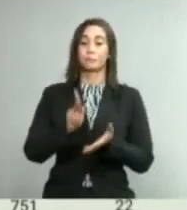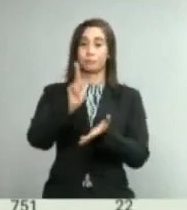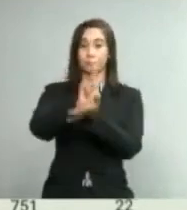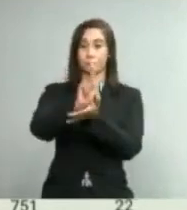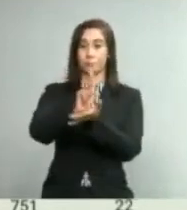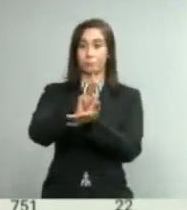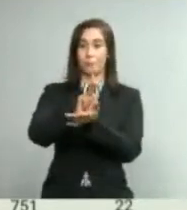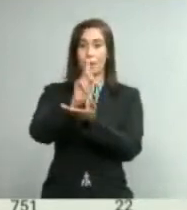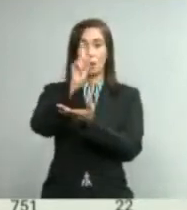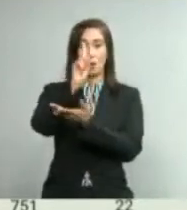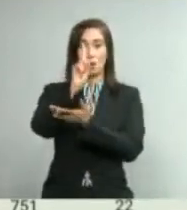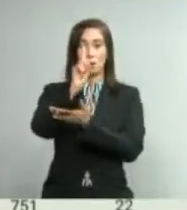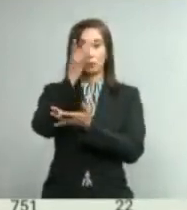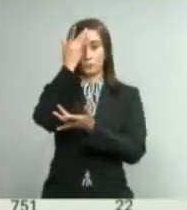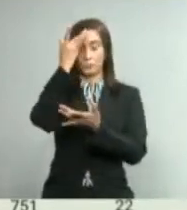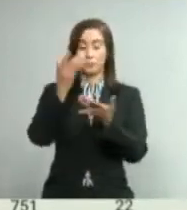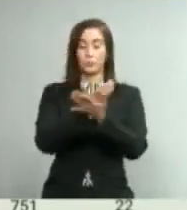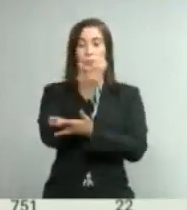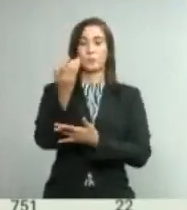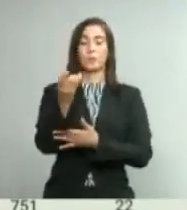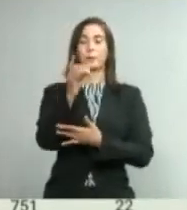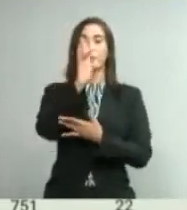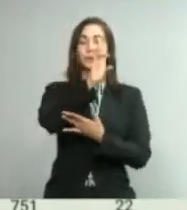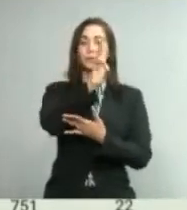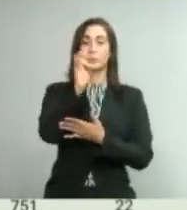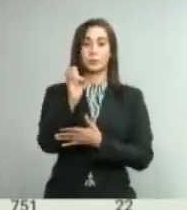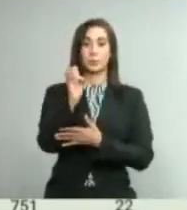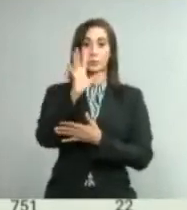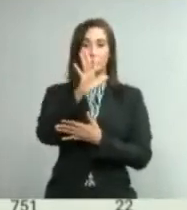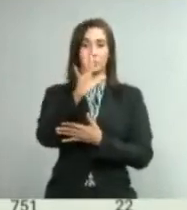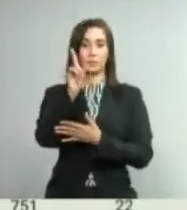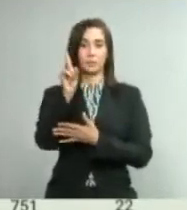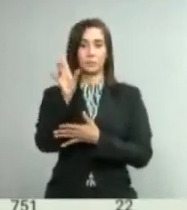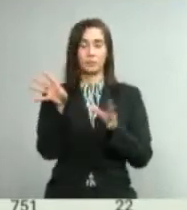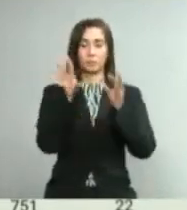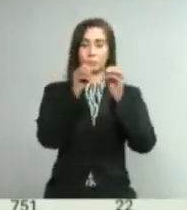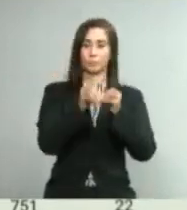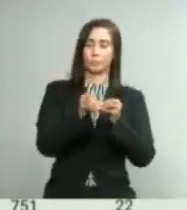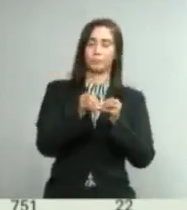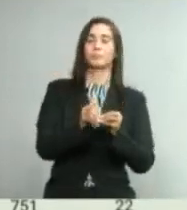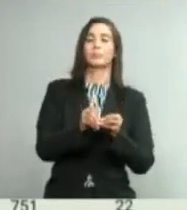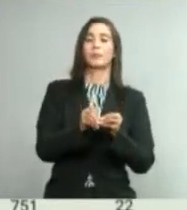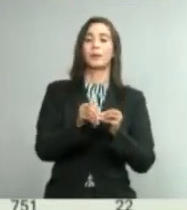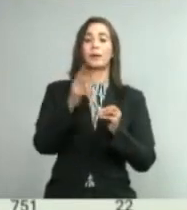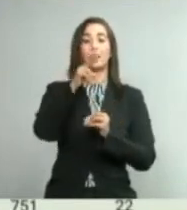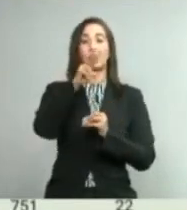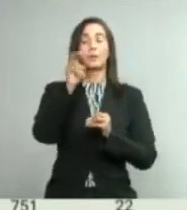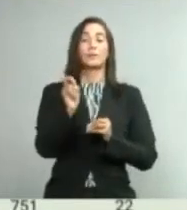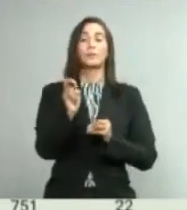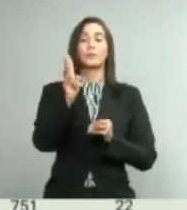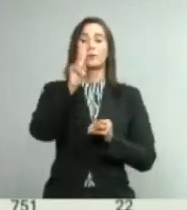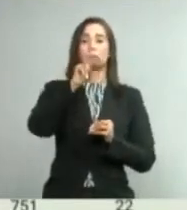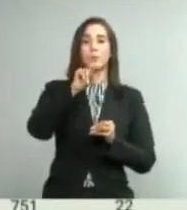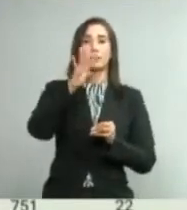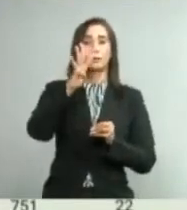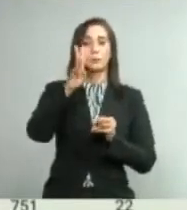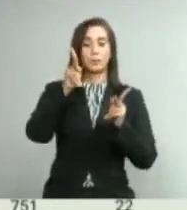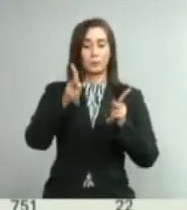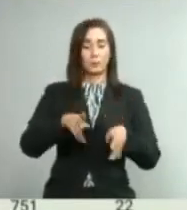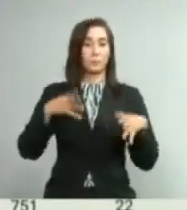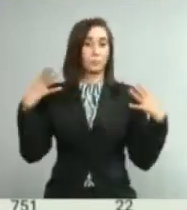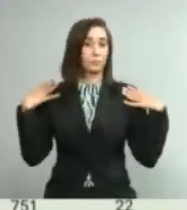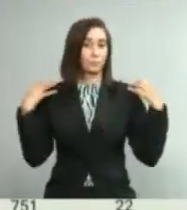Vega, un caso nuevo, 751 acumulados, 224